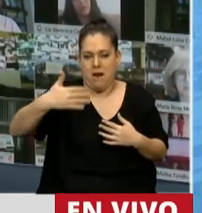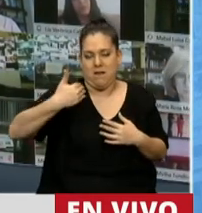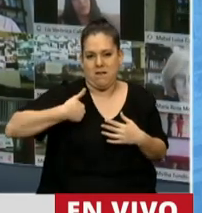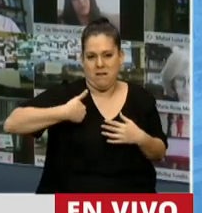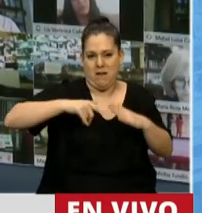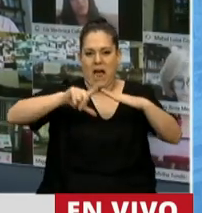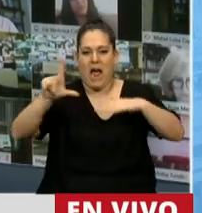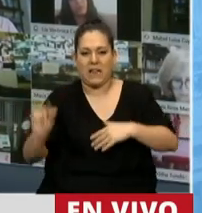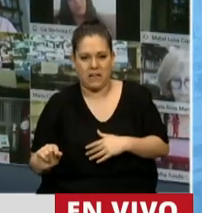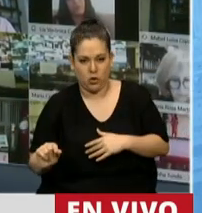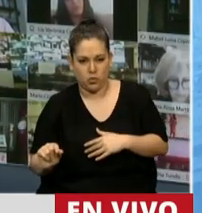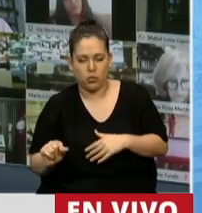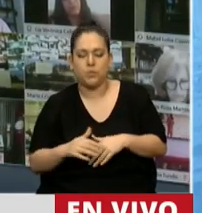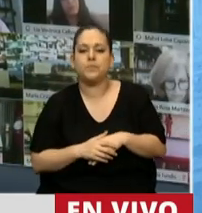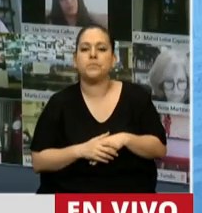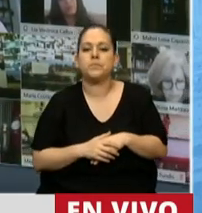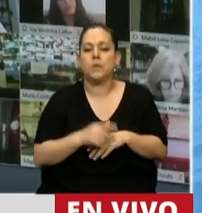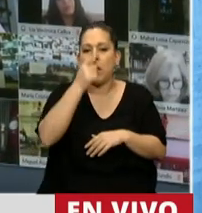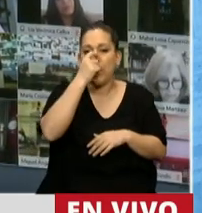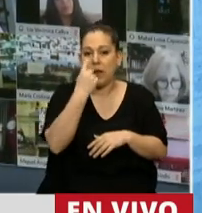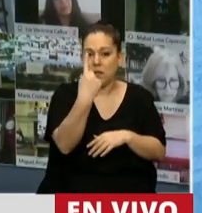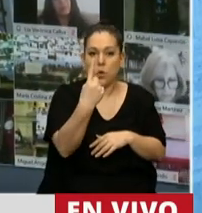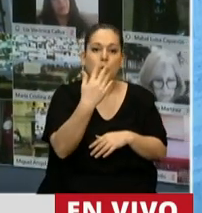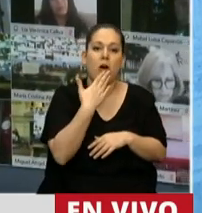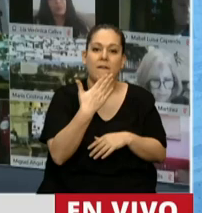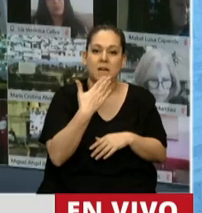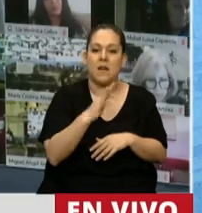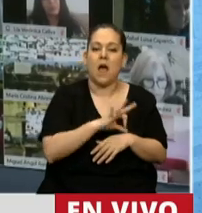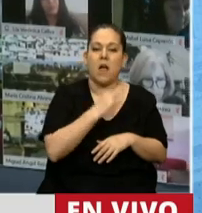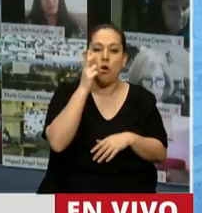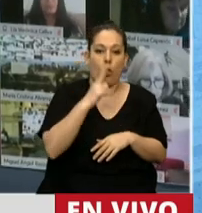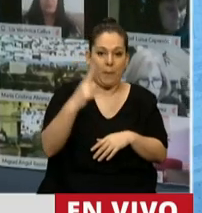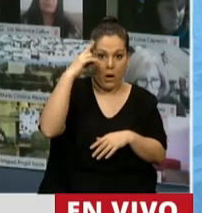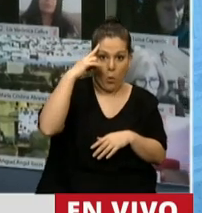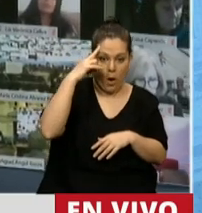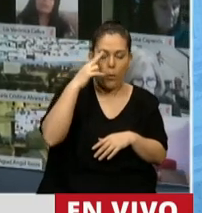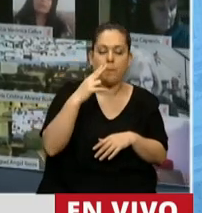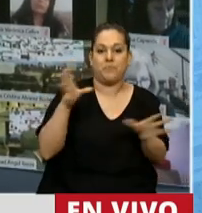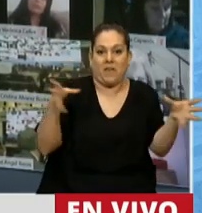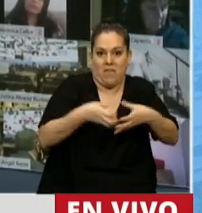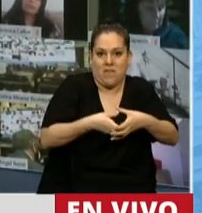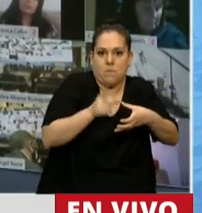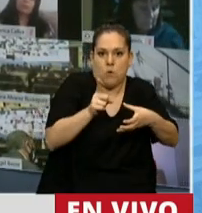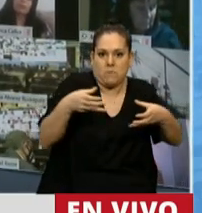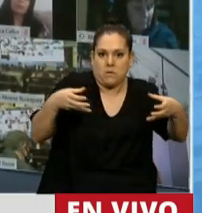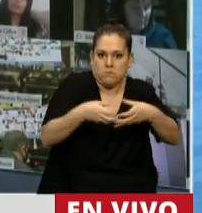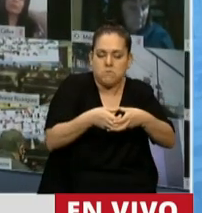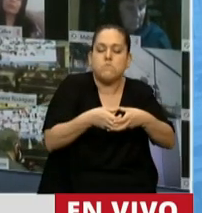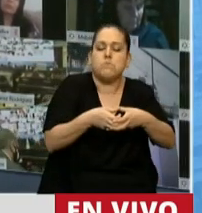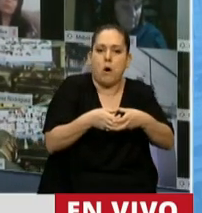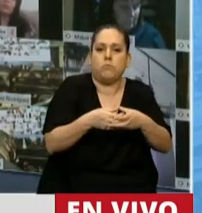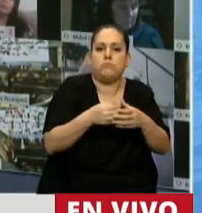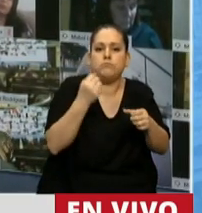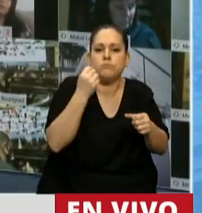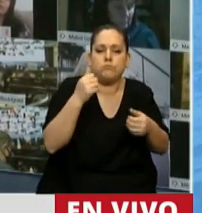El 21 de abril del año 2009, el equipo presentó el